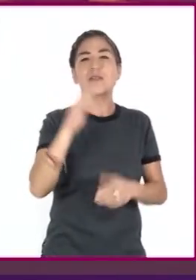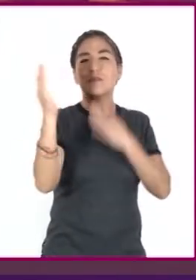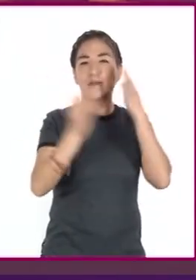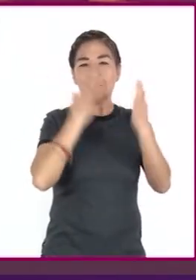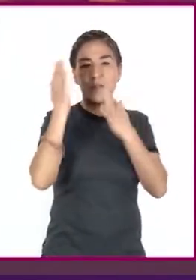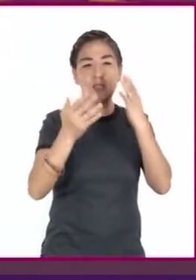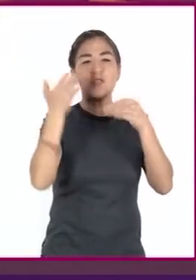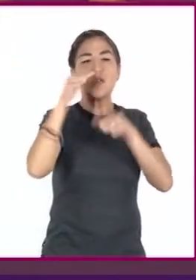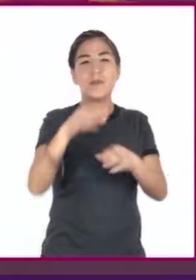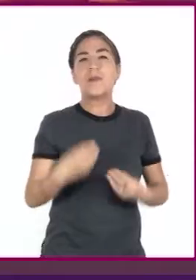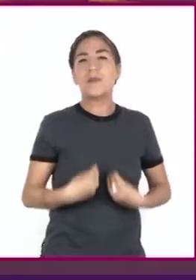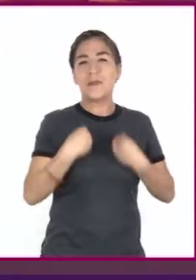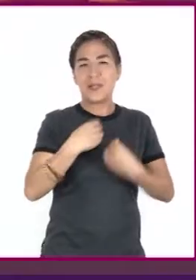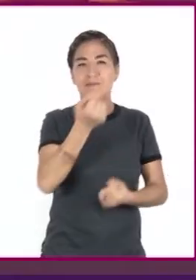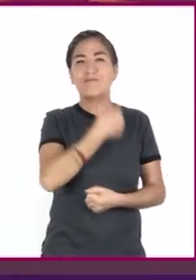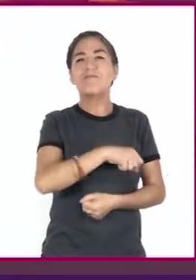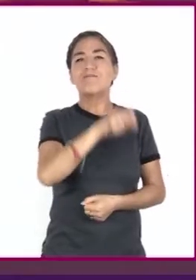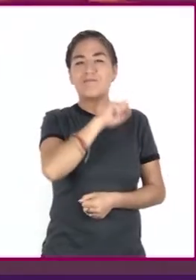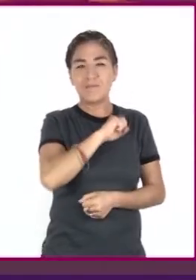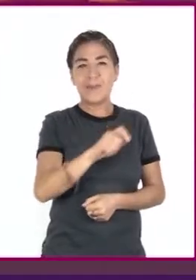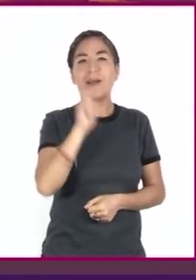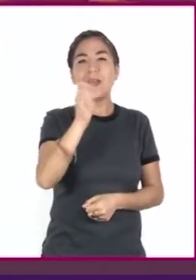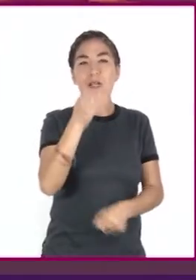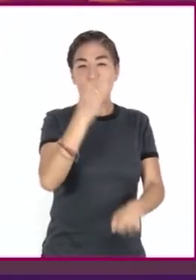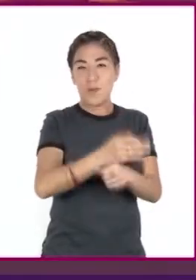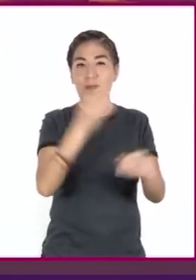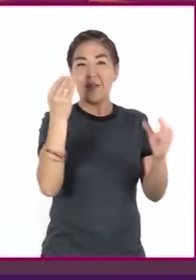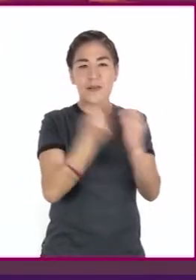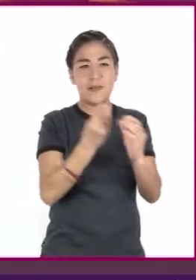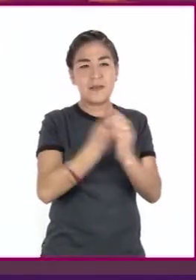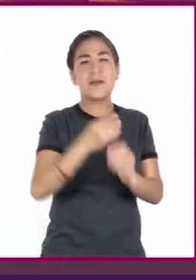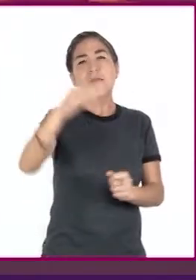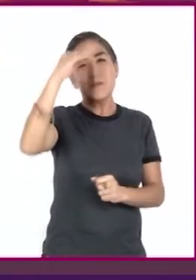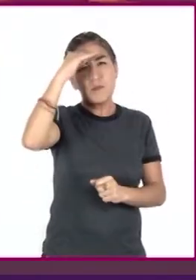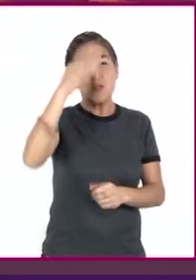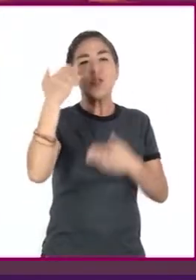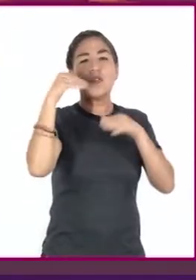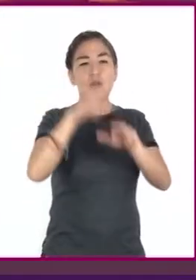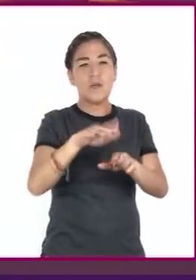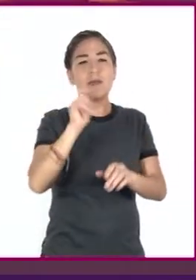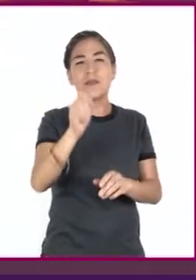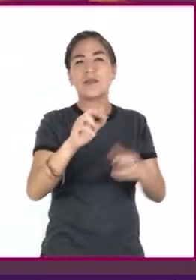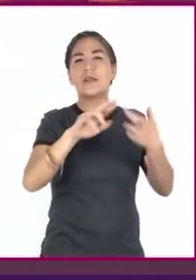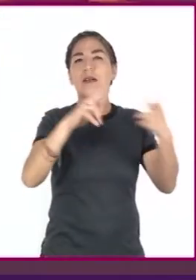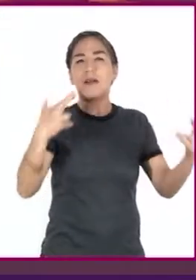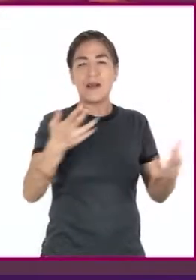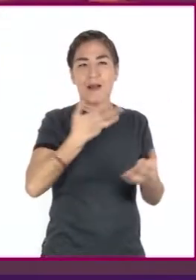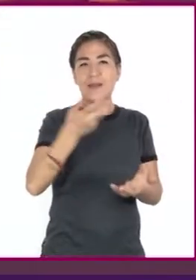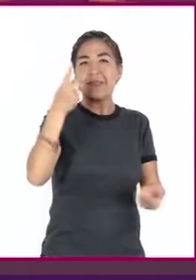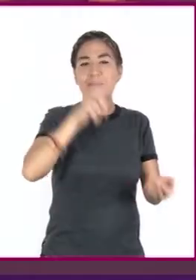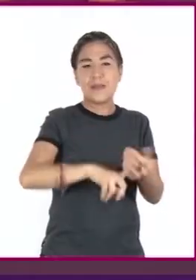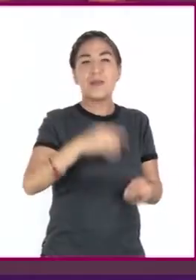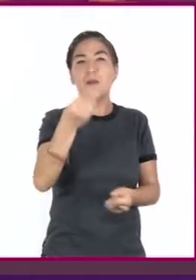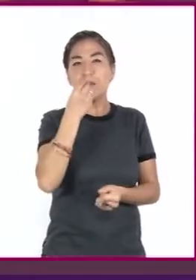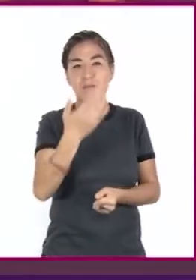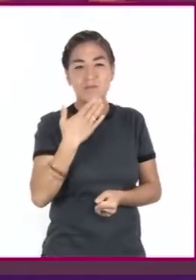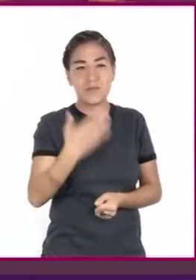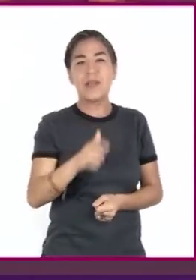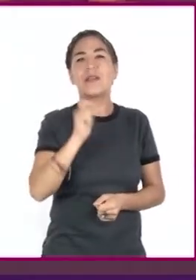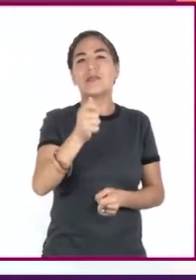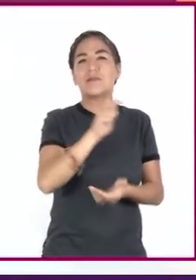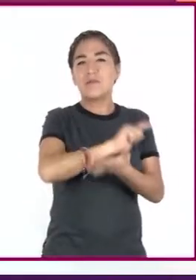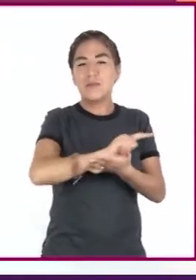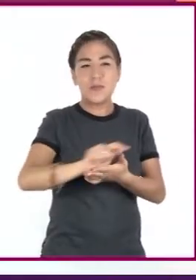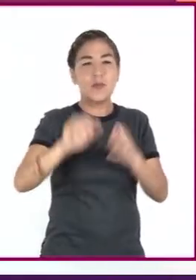estudiado sobre vida saludable. En esta sesión reflexionaremos sobre la relación que tiene la alimentación, la higiene